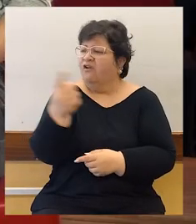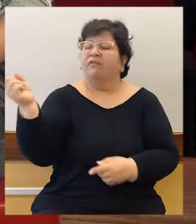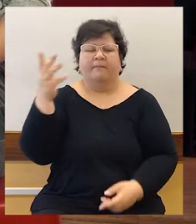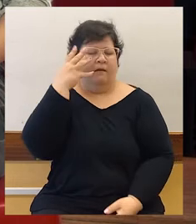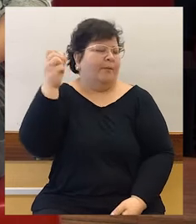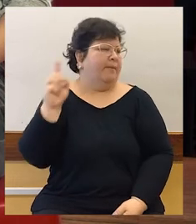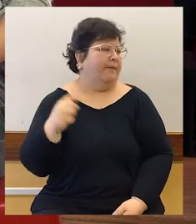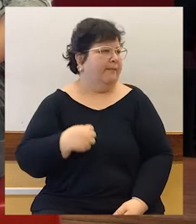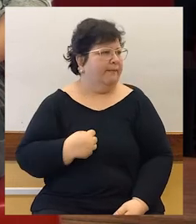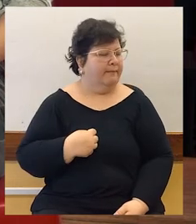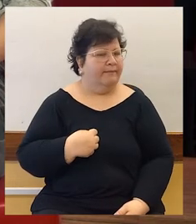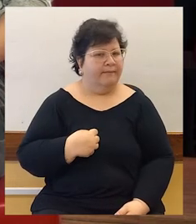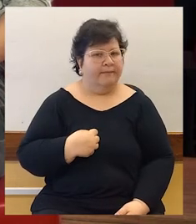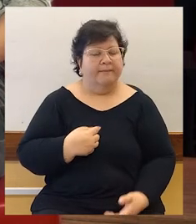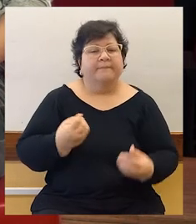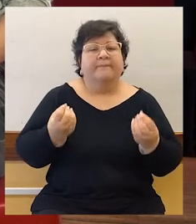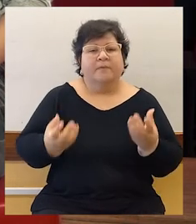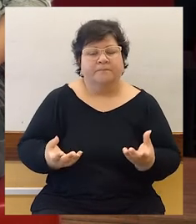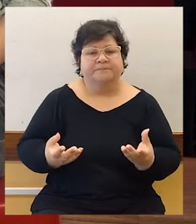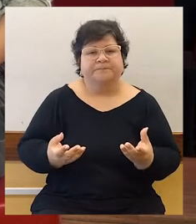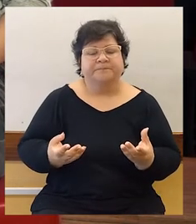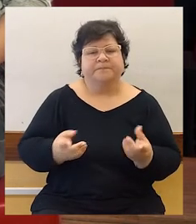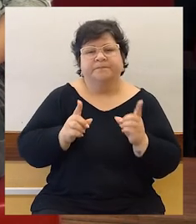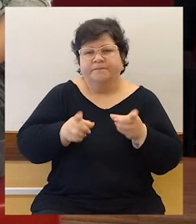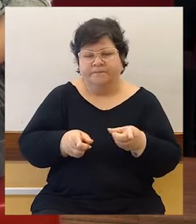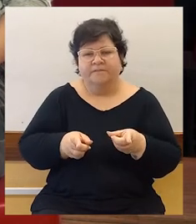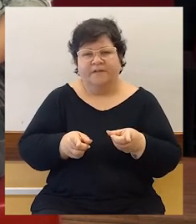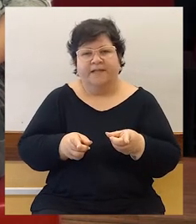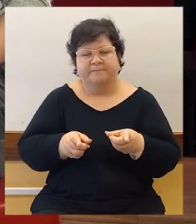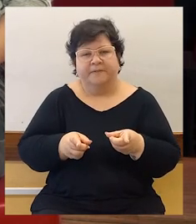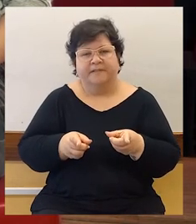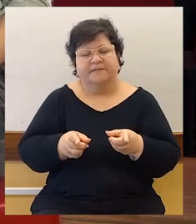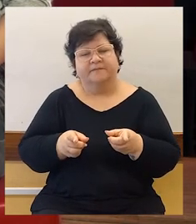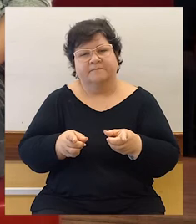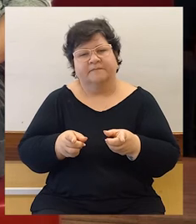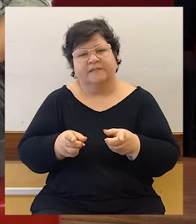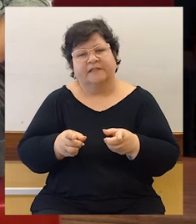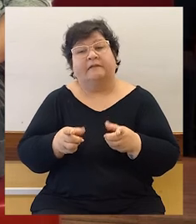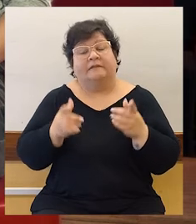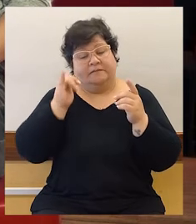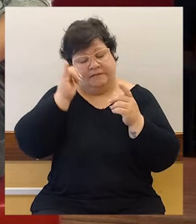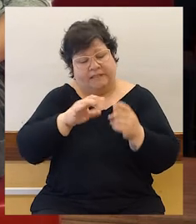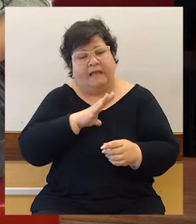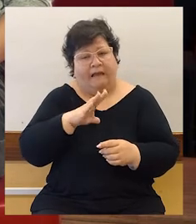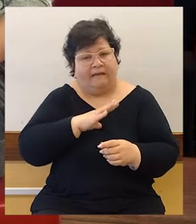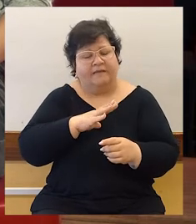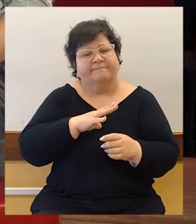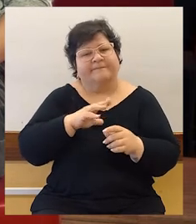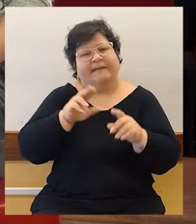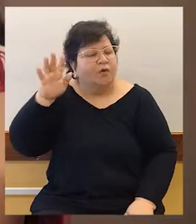A mí también se ponen en juego cuestiones, por supuesto, mentales, psicológicas,